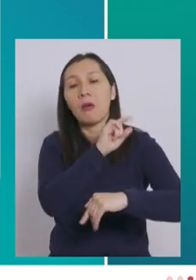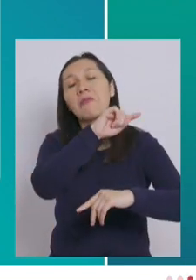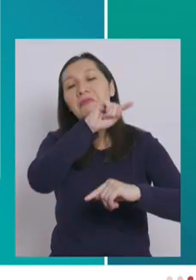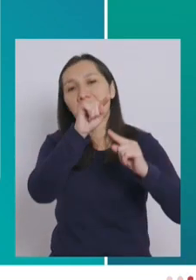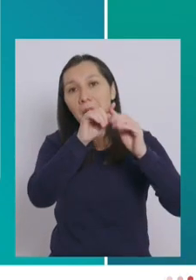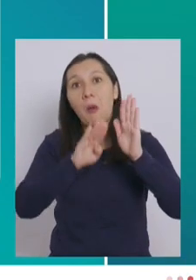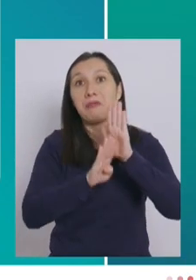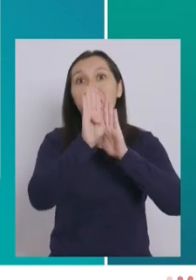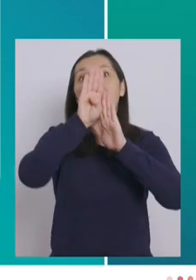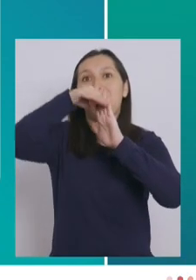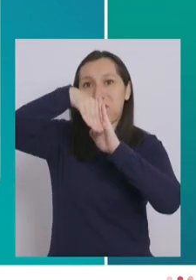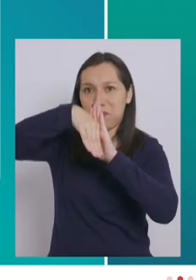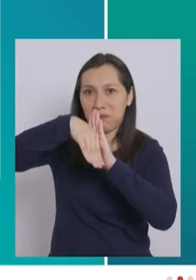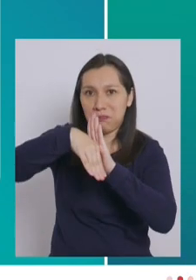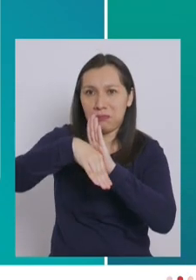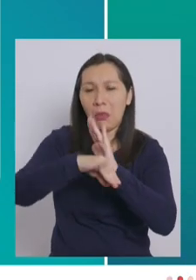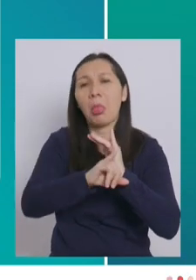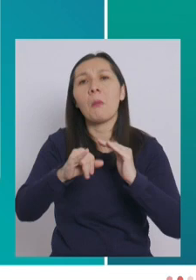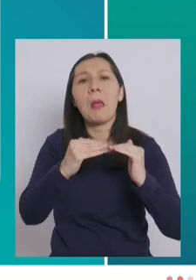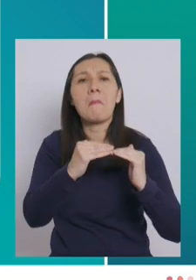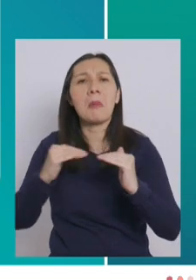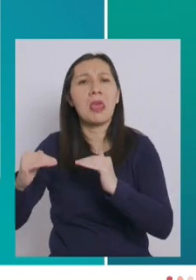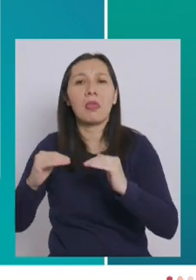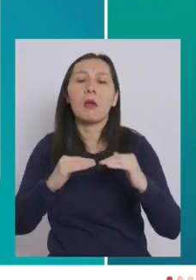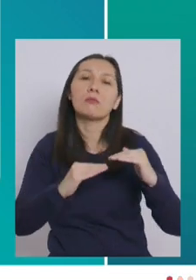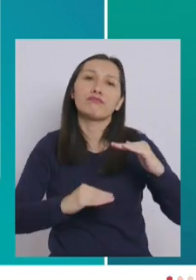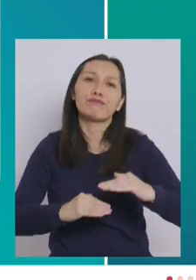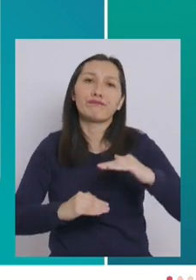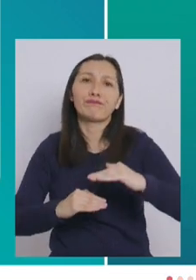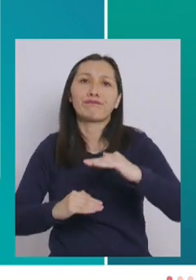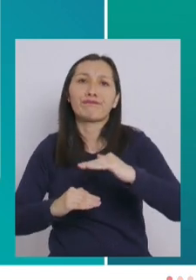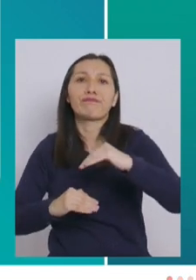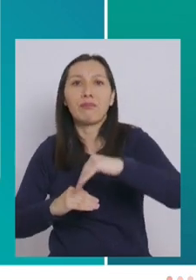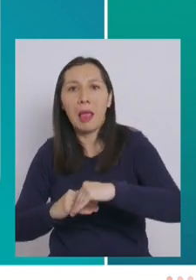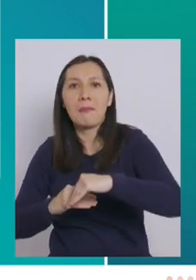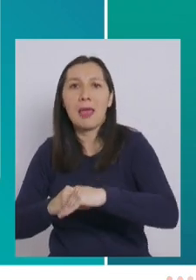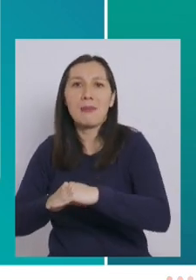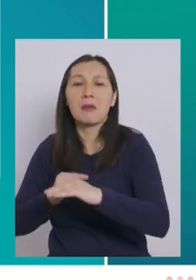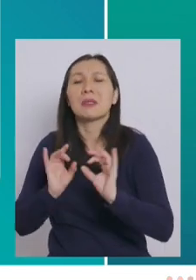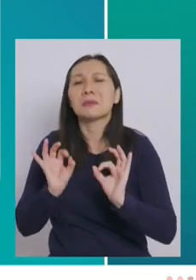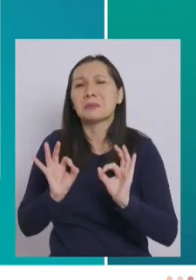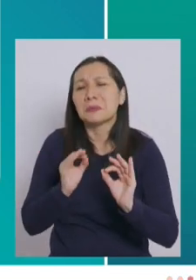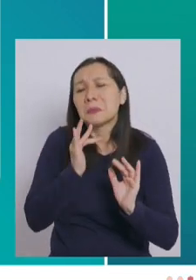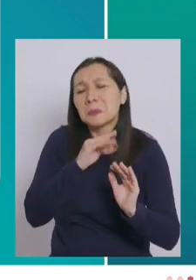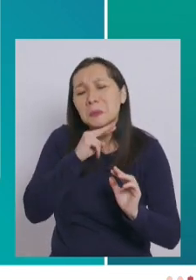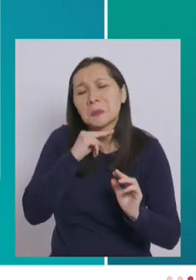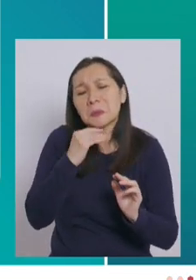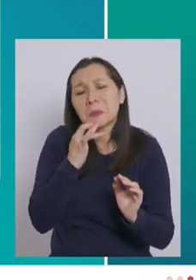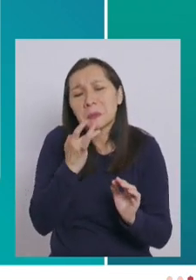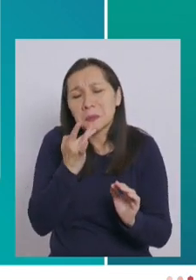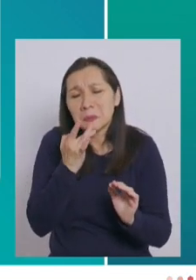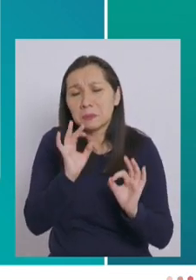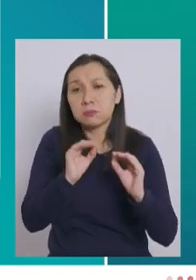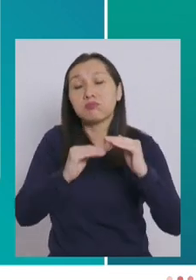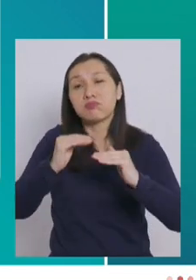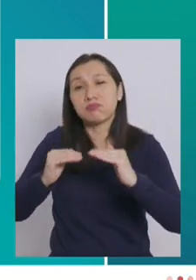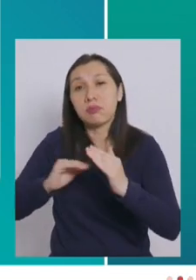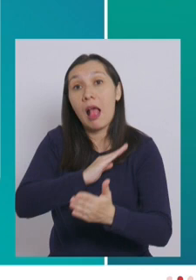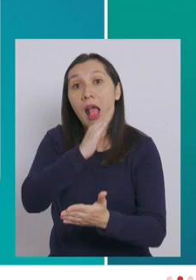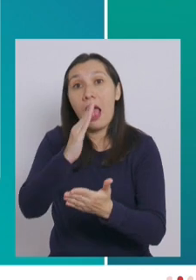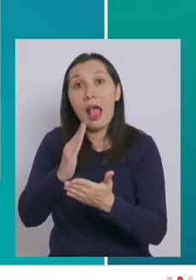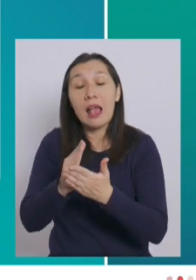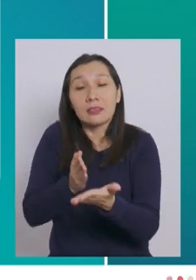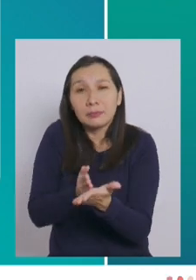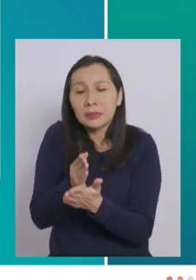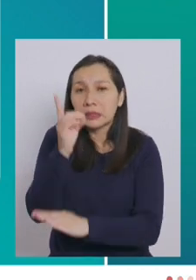queda en un nivel medio que continúa descendiendo discretamente hasta inicios del mes